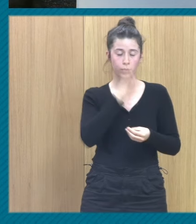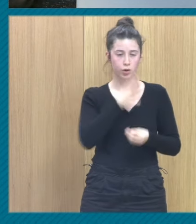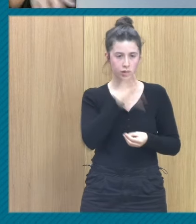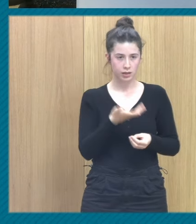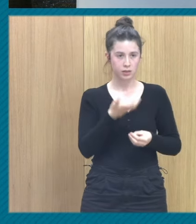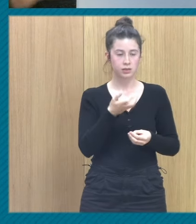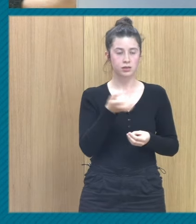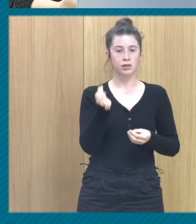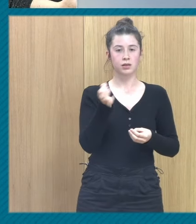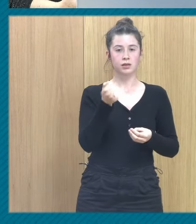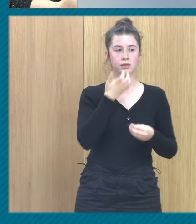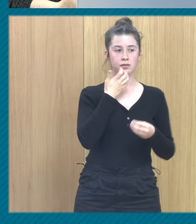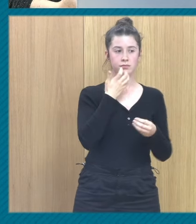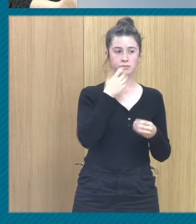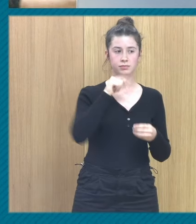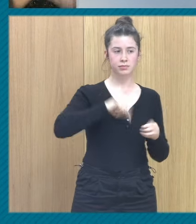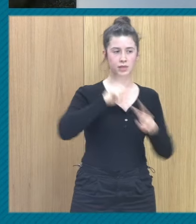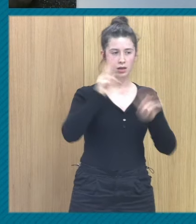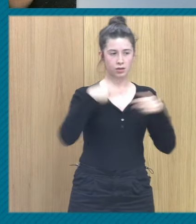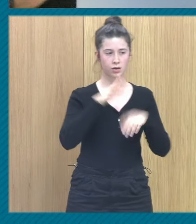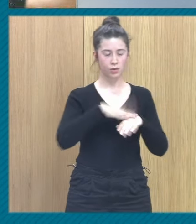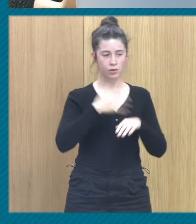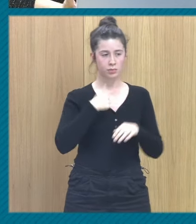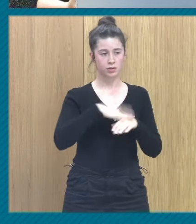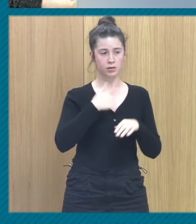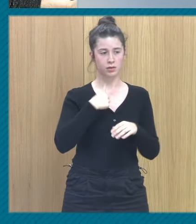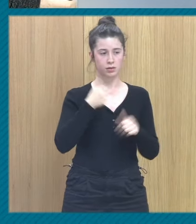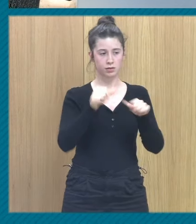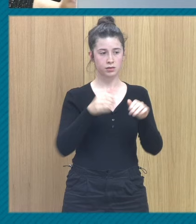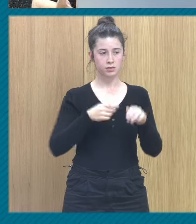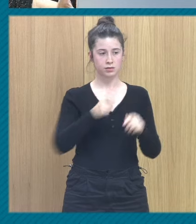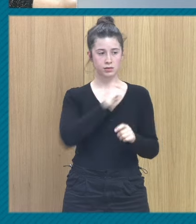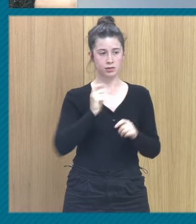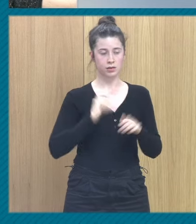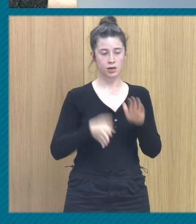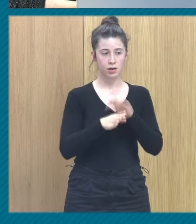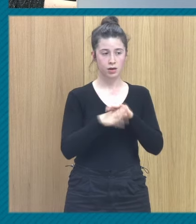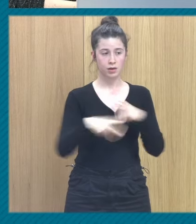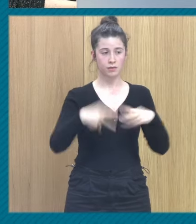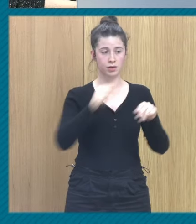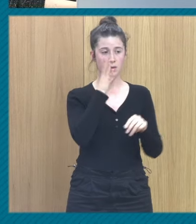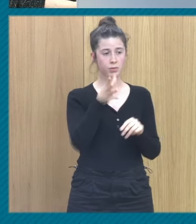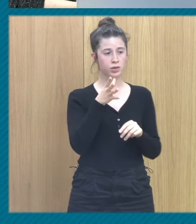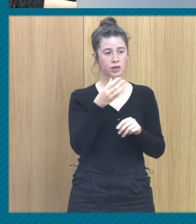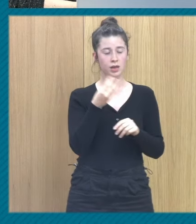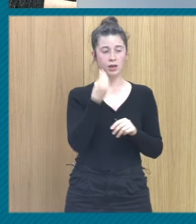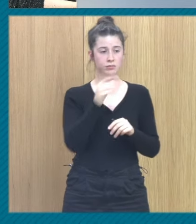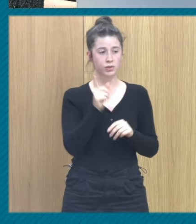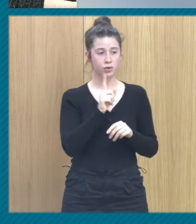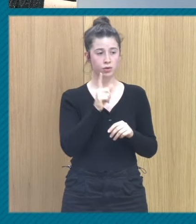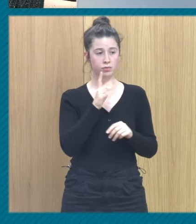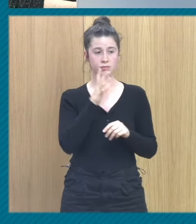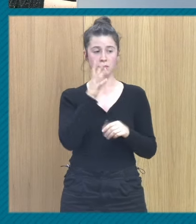sigues autocastigando y autofustigando no te autocastigas porque seas idiota o tú o tú sino